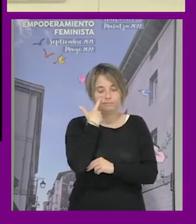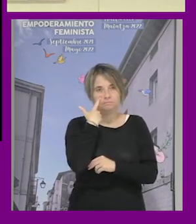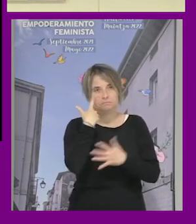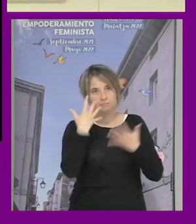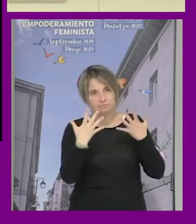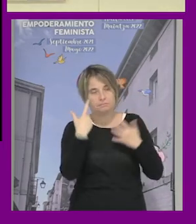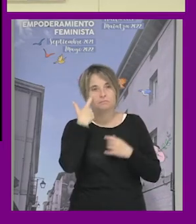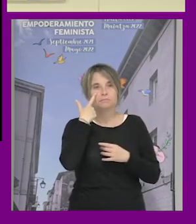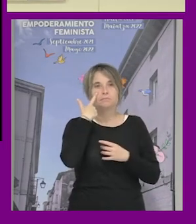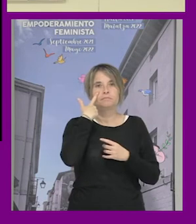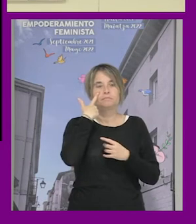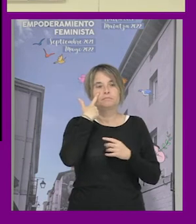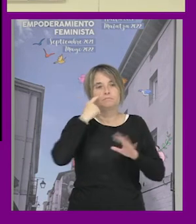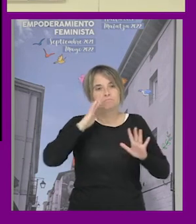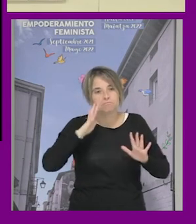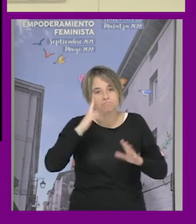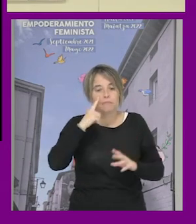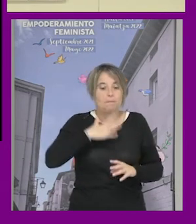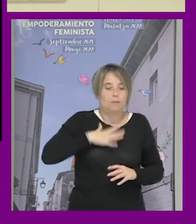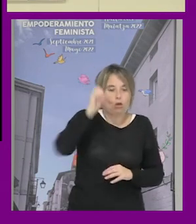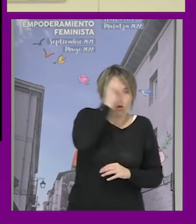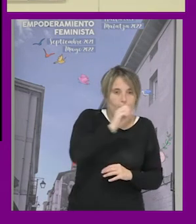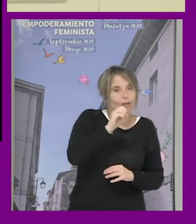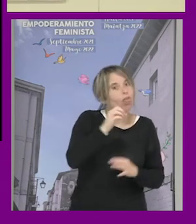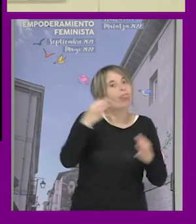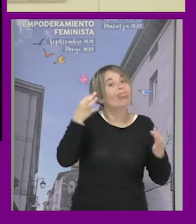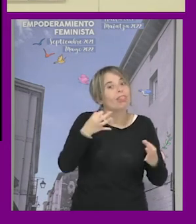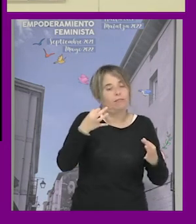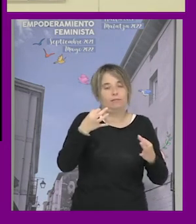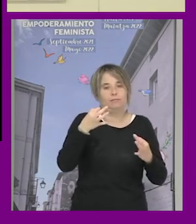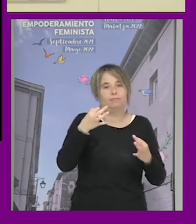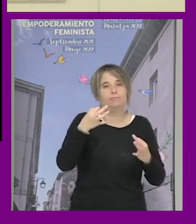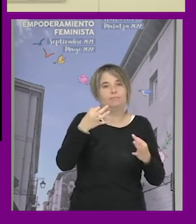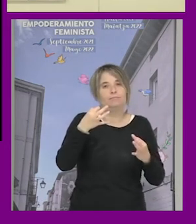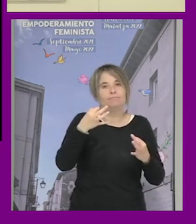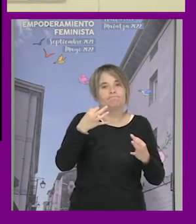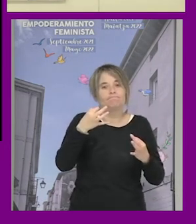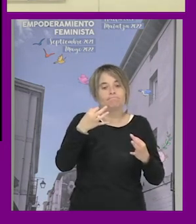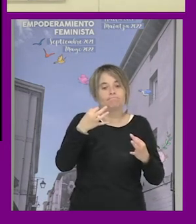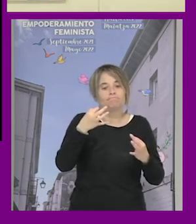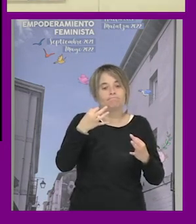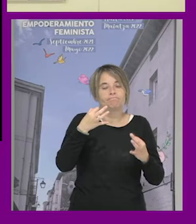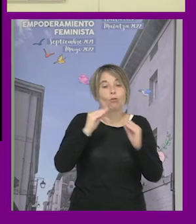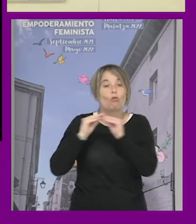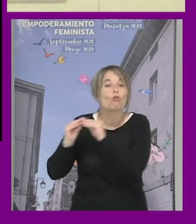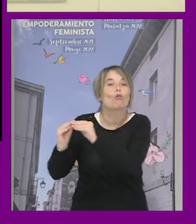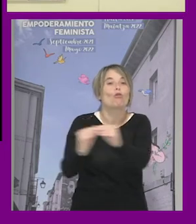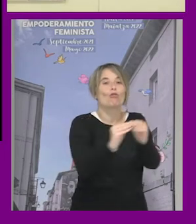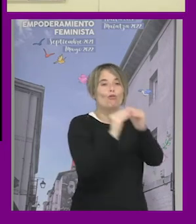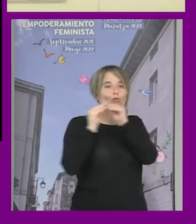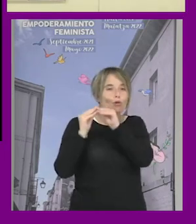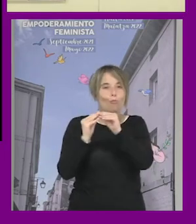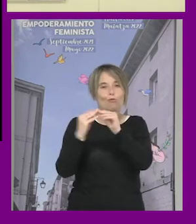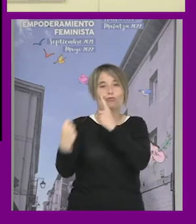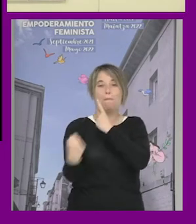que podemos y yo desde mi punto de vista diría debemos entender las raíces comunes de todas estas formas de